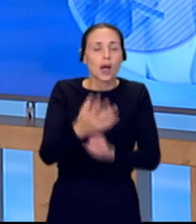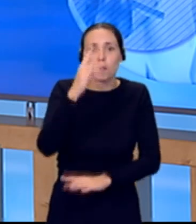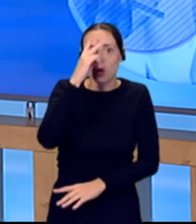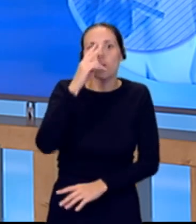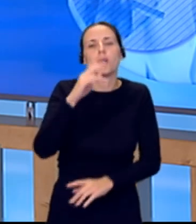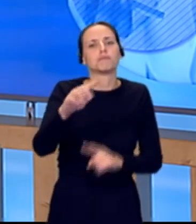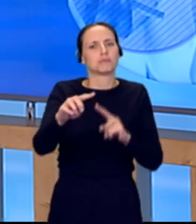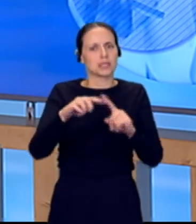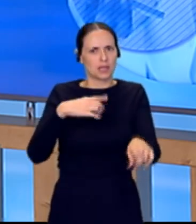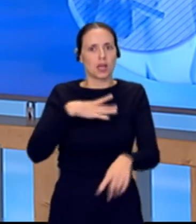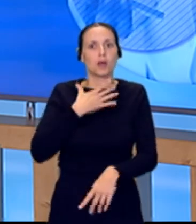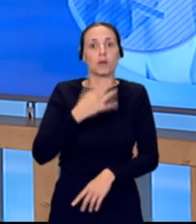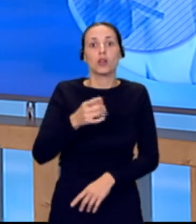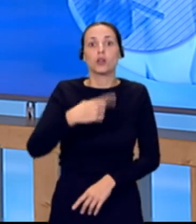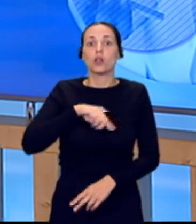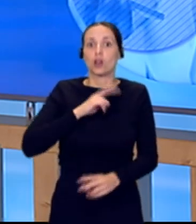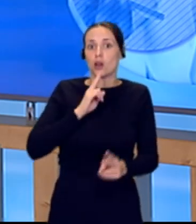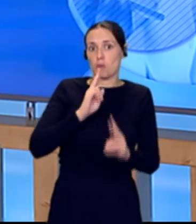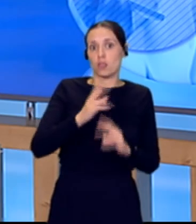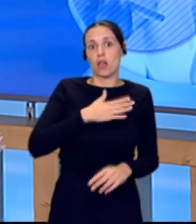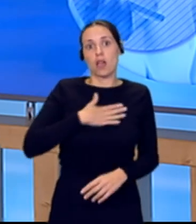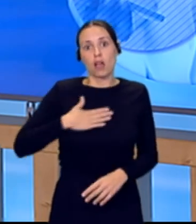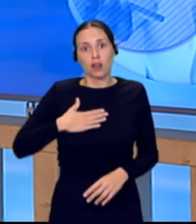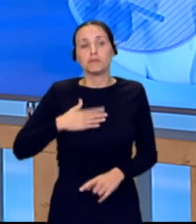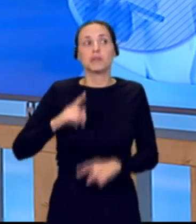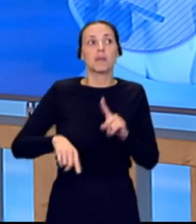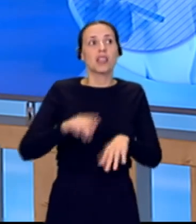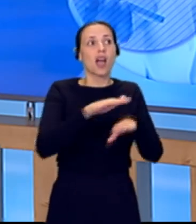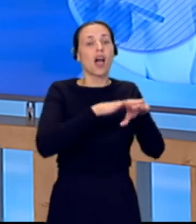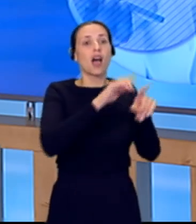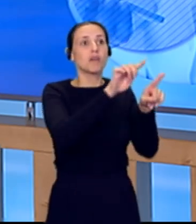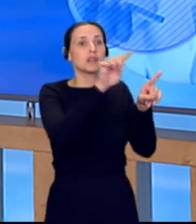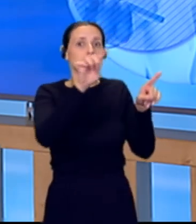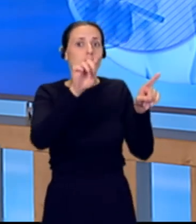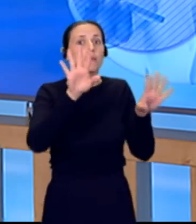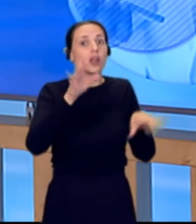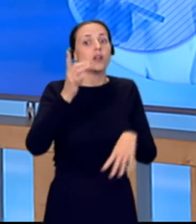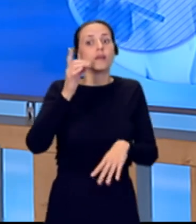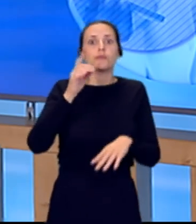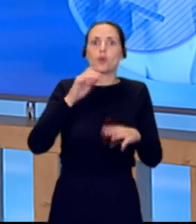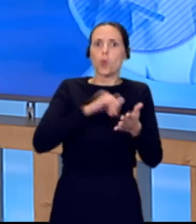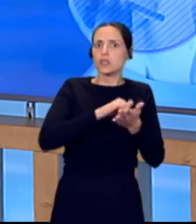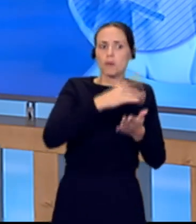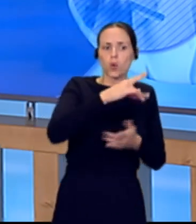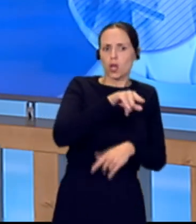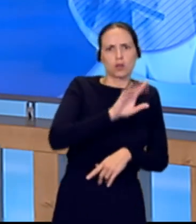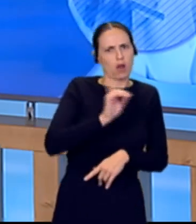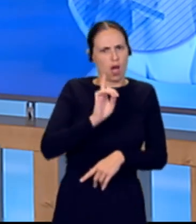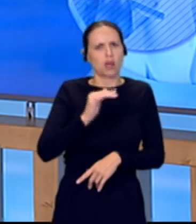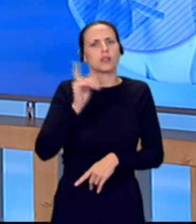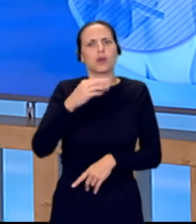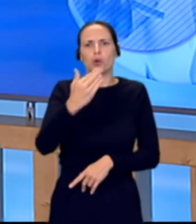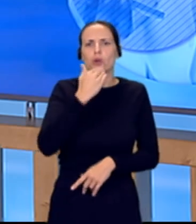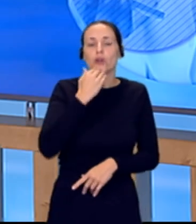Vamos a intentar siempre dar una respuesta por parte de las administraciones. Pero nosotros tenemos ese número de WhatsApp, sino también correo